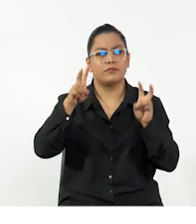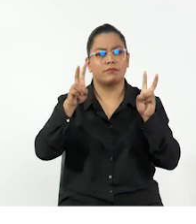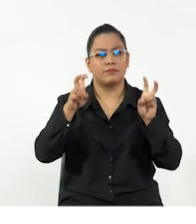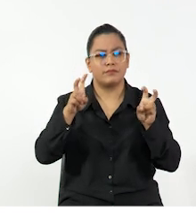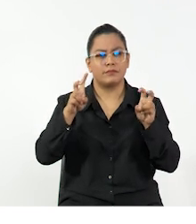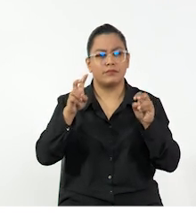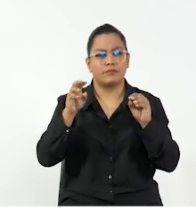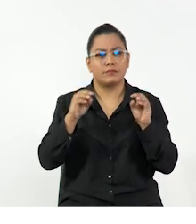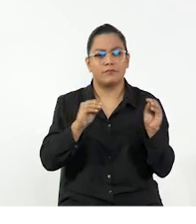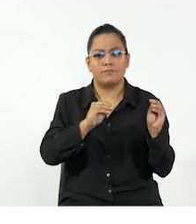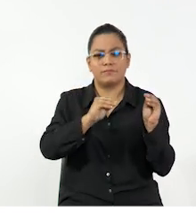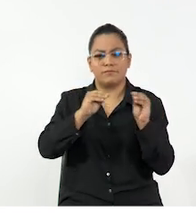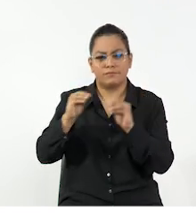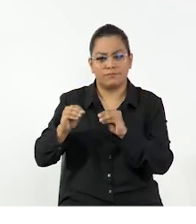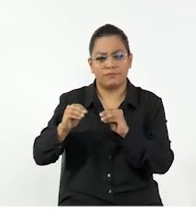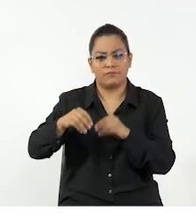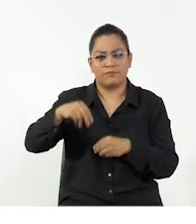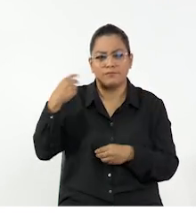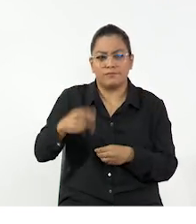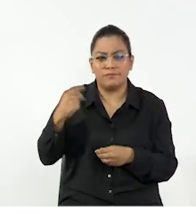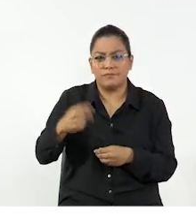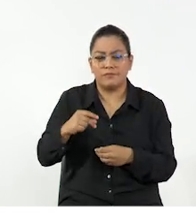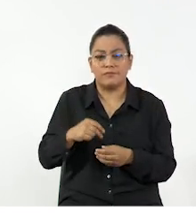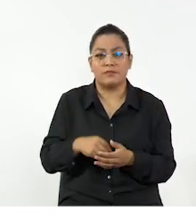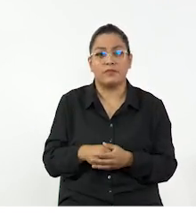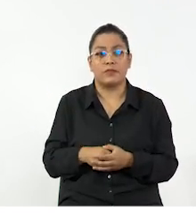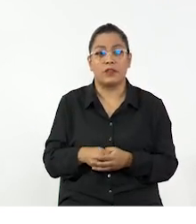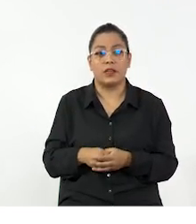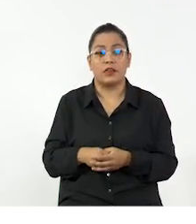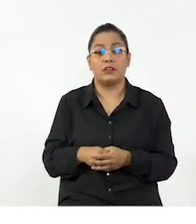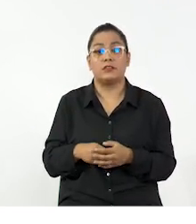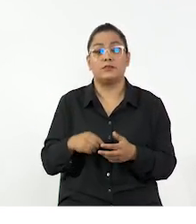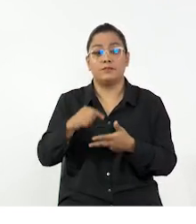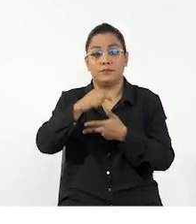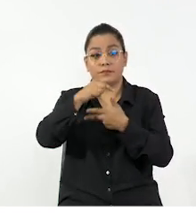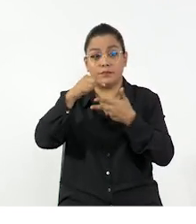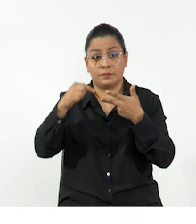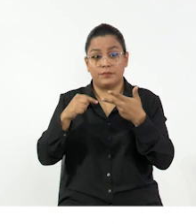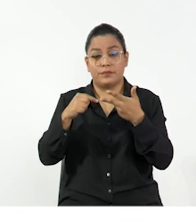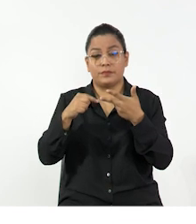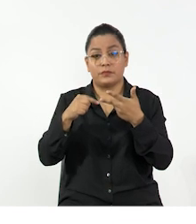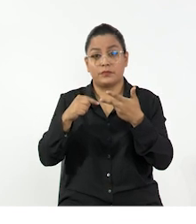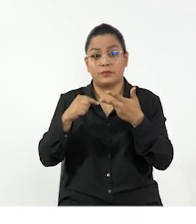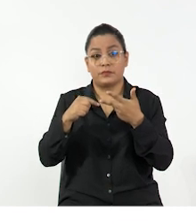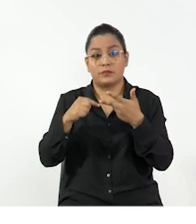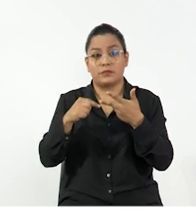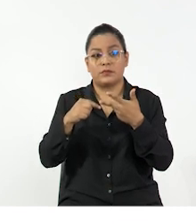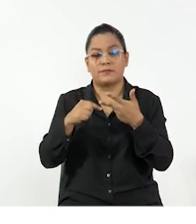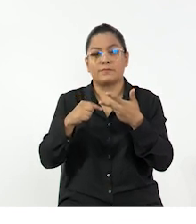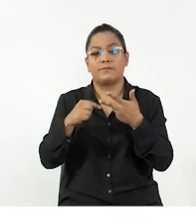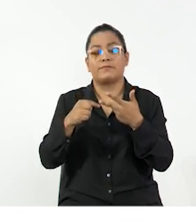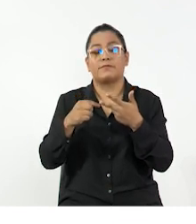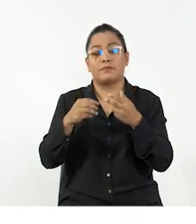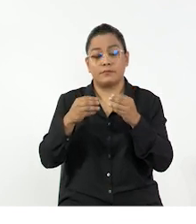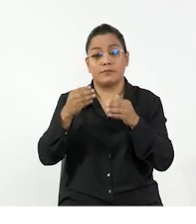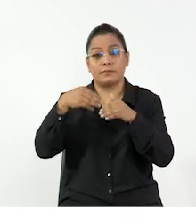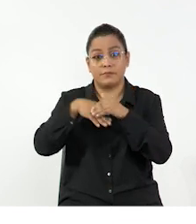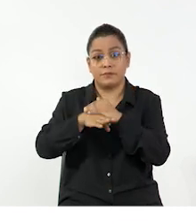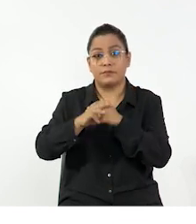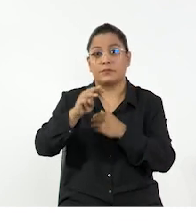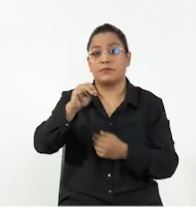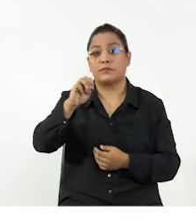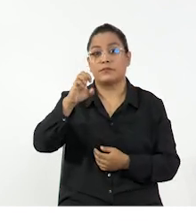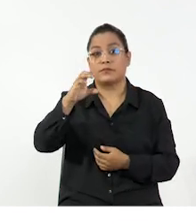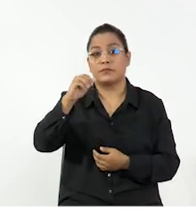Muy bien, ahora hablemos sobre desplazamiento, velocidad y aceleración. Estas tres magnitudes describen una